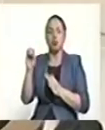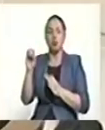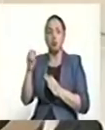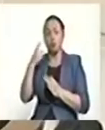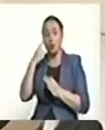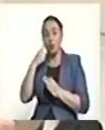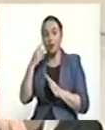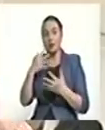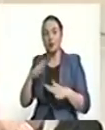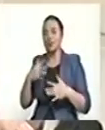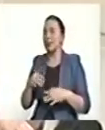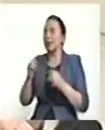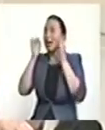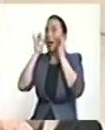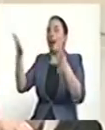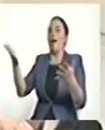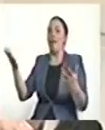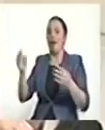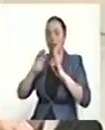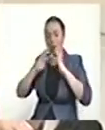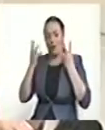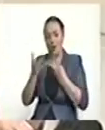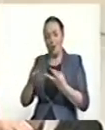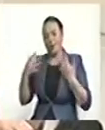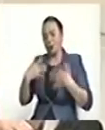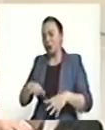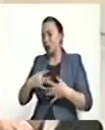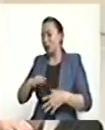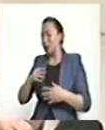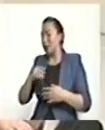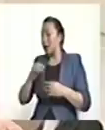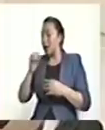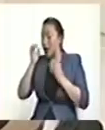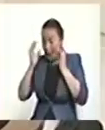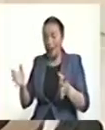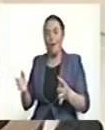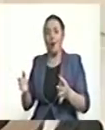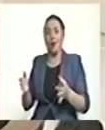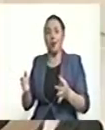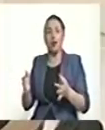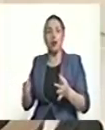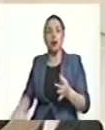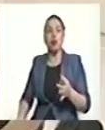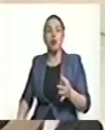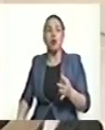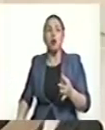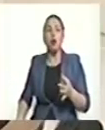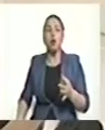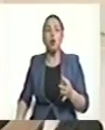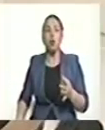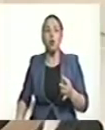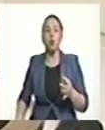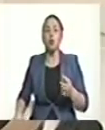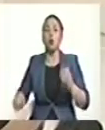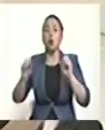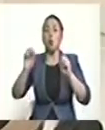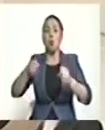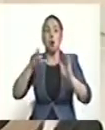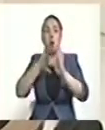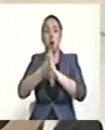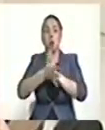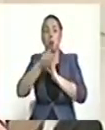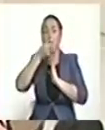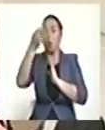esta perla, señores senadores, senadora Sofía. Dicen que el deber de aportar la verdad no significa